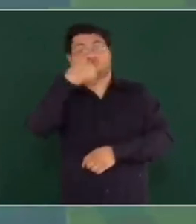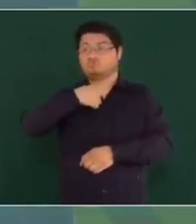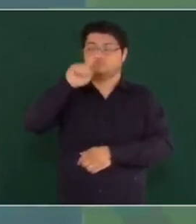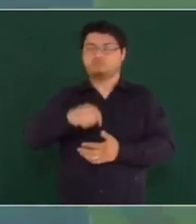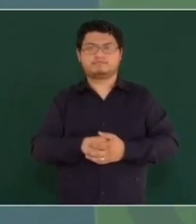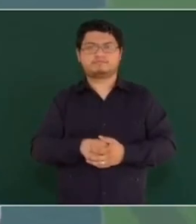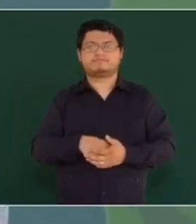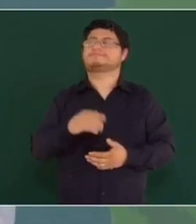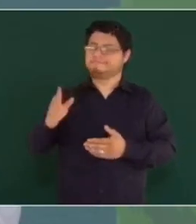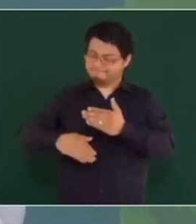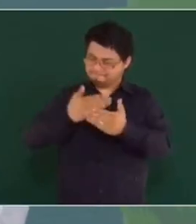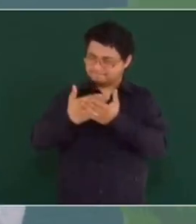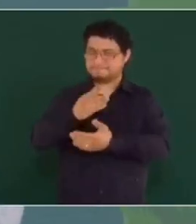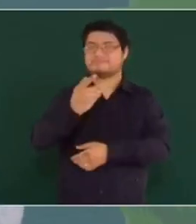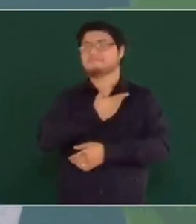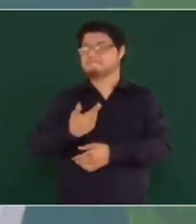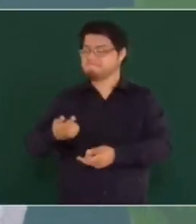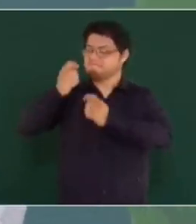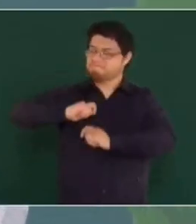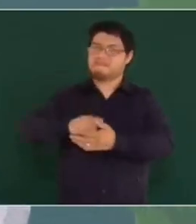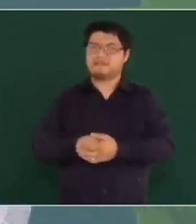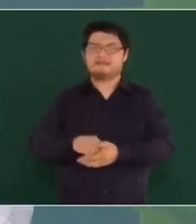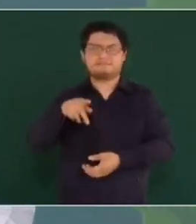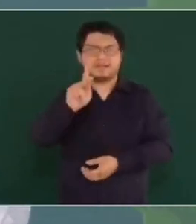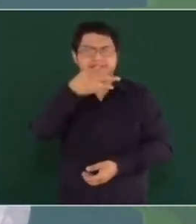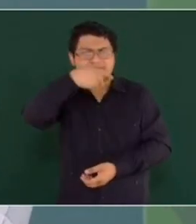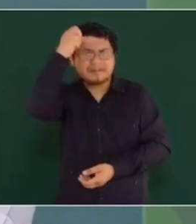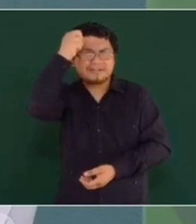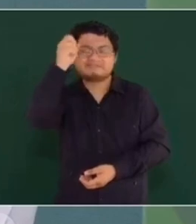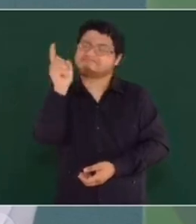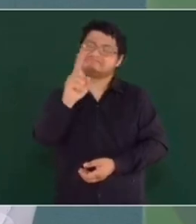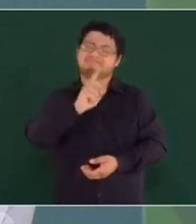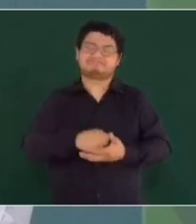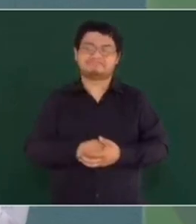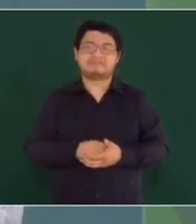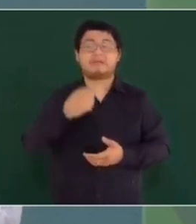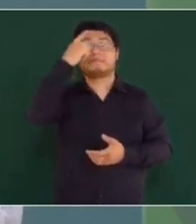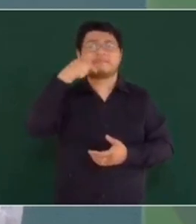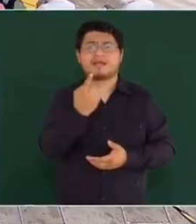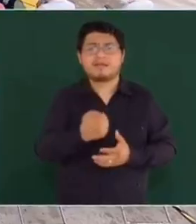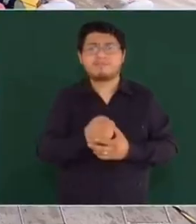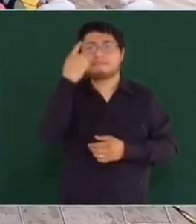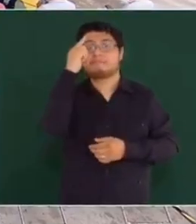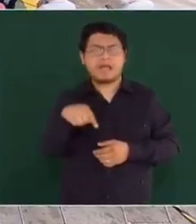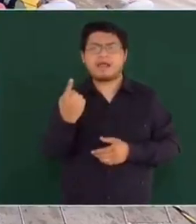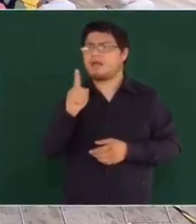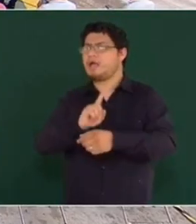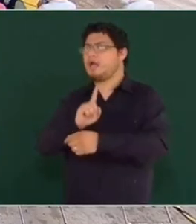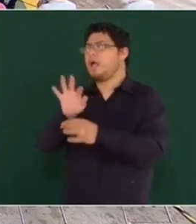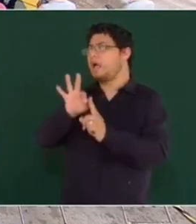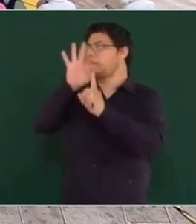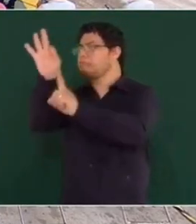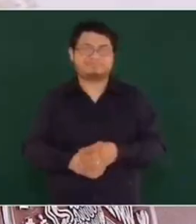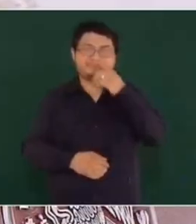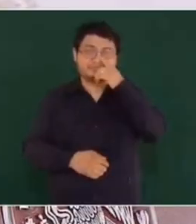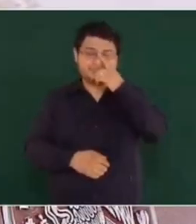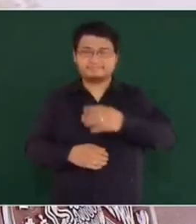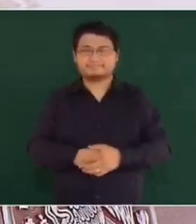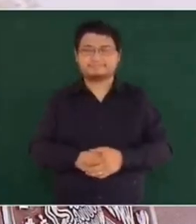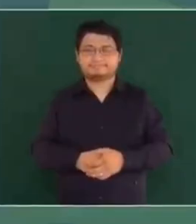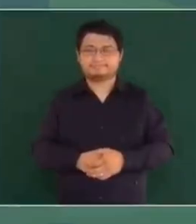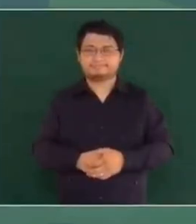Y van a buscar la presidencia, pero no es para que sean candidatos a la presidencia Sino para que terminen de diputados en las listas plurinominales